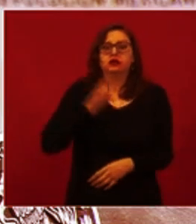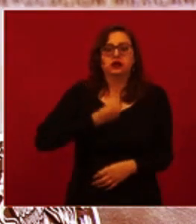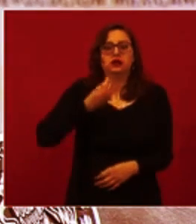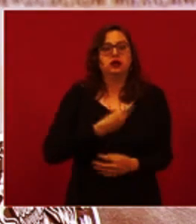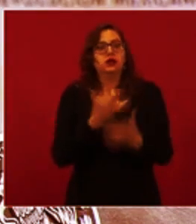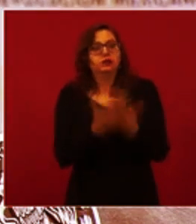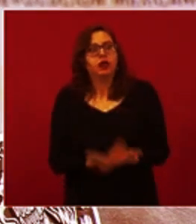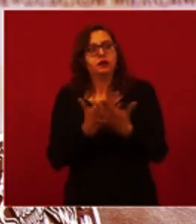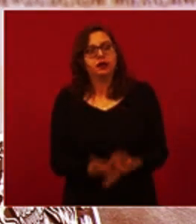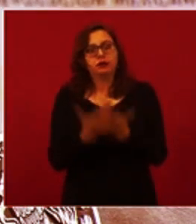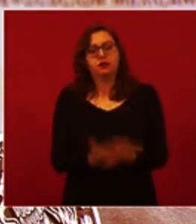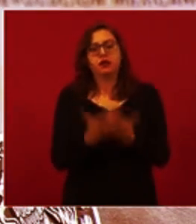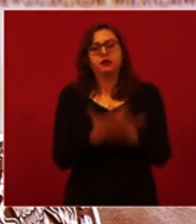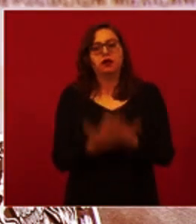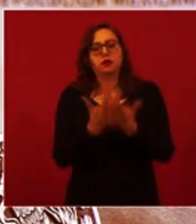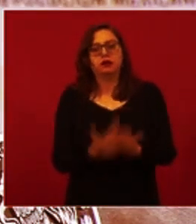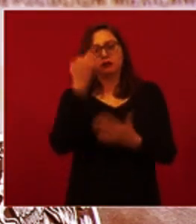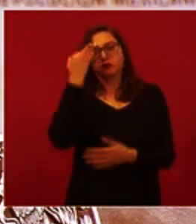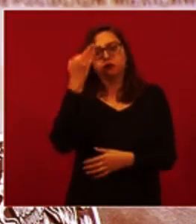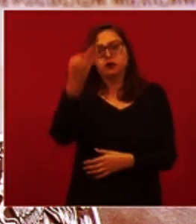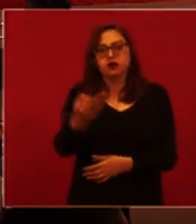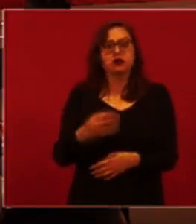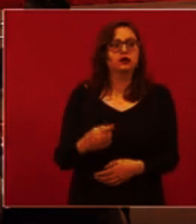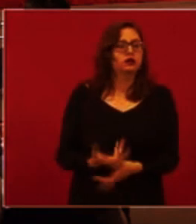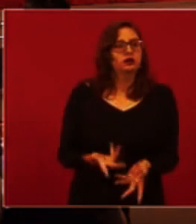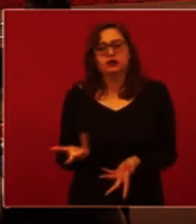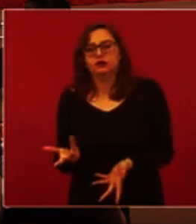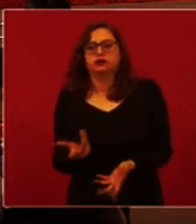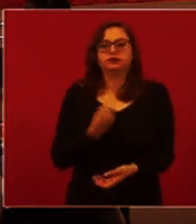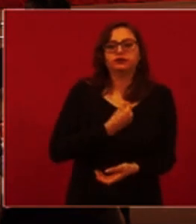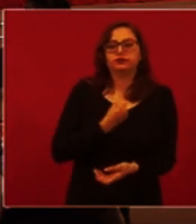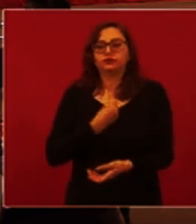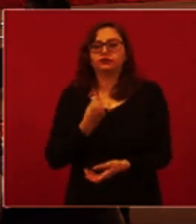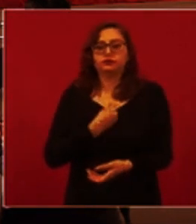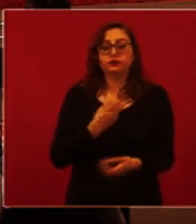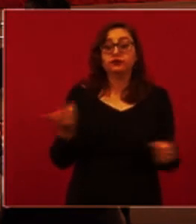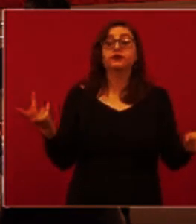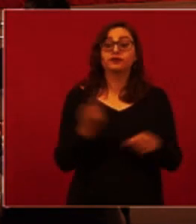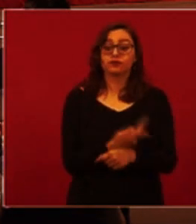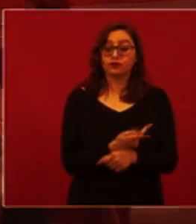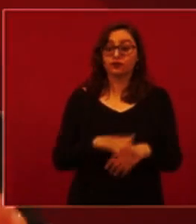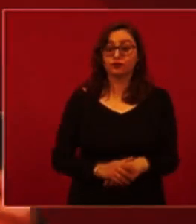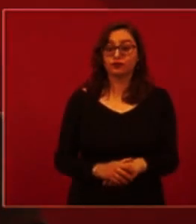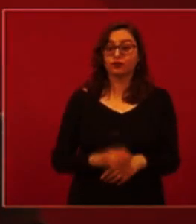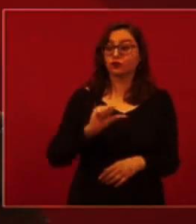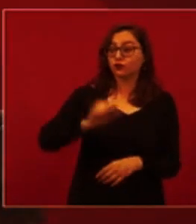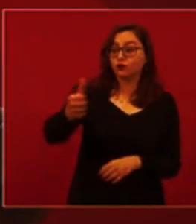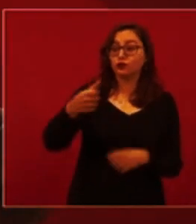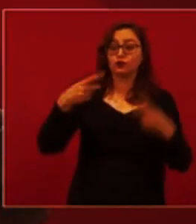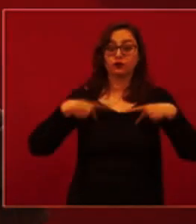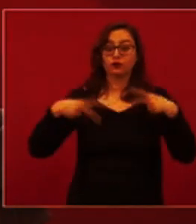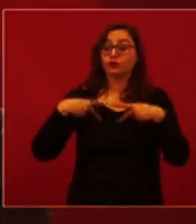privado, esperando recibir una prueba COVID. Pero además le van a restar la oportunidad de tener una prueba COVID